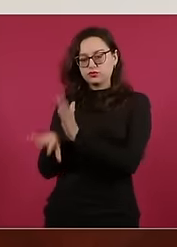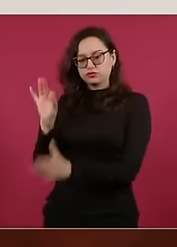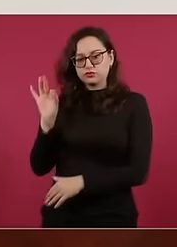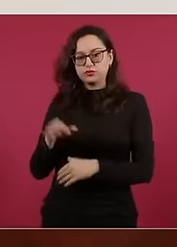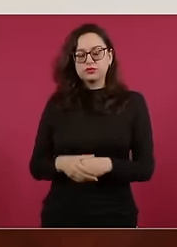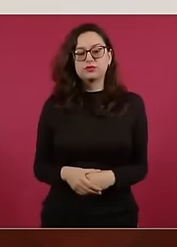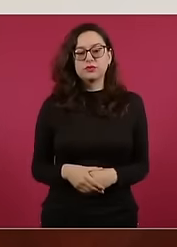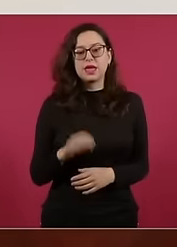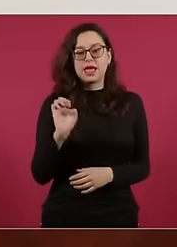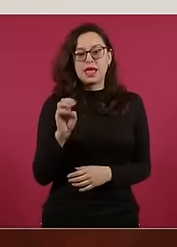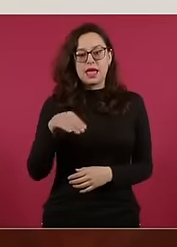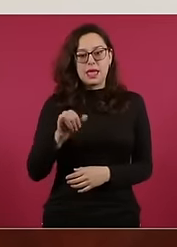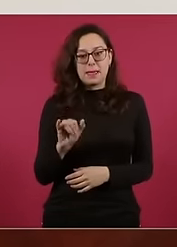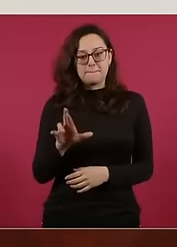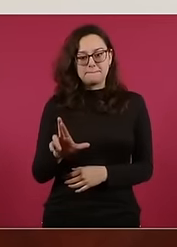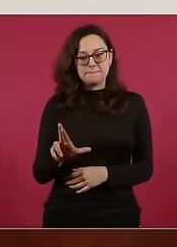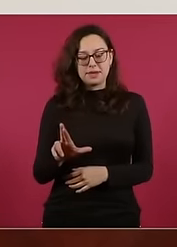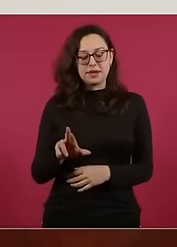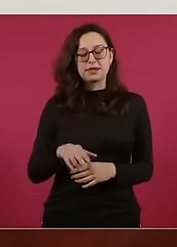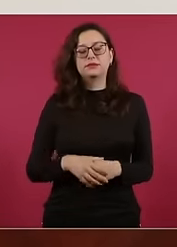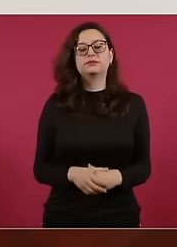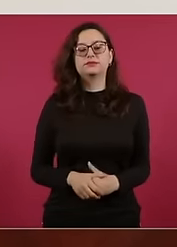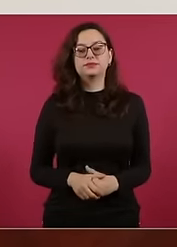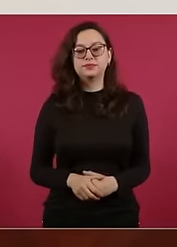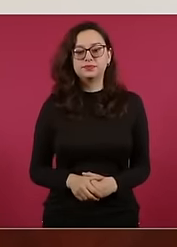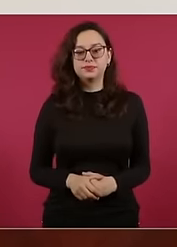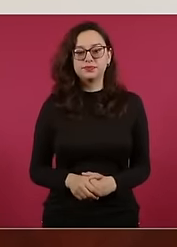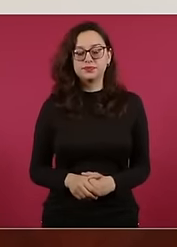Emir Olivares.